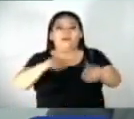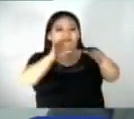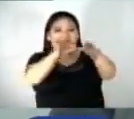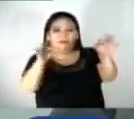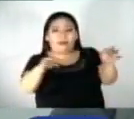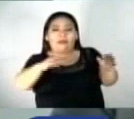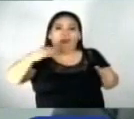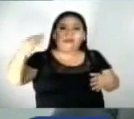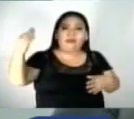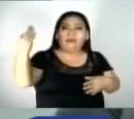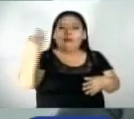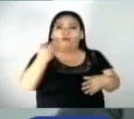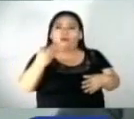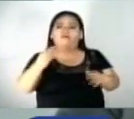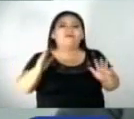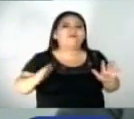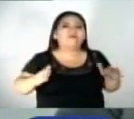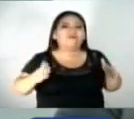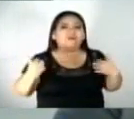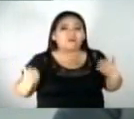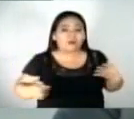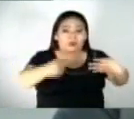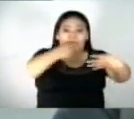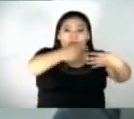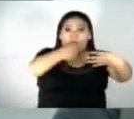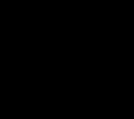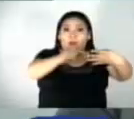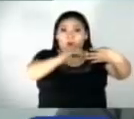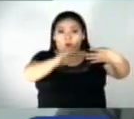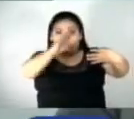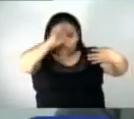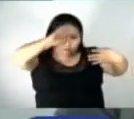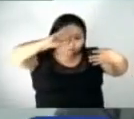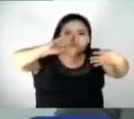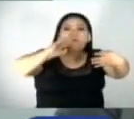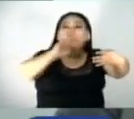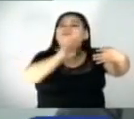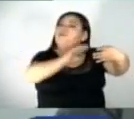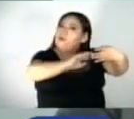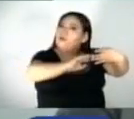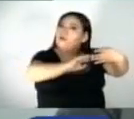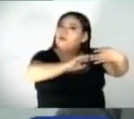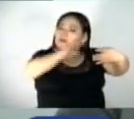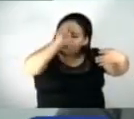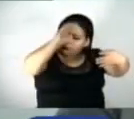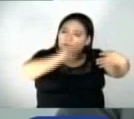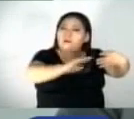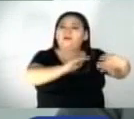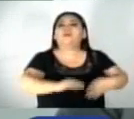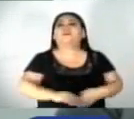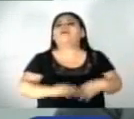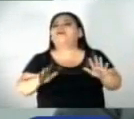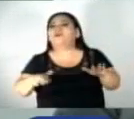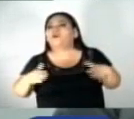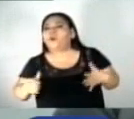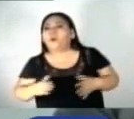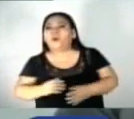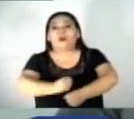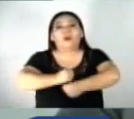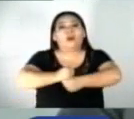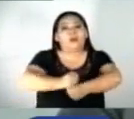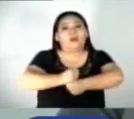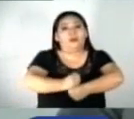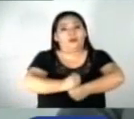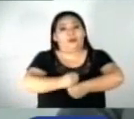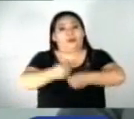y se le dé cumplimiento a la Constitución de la República del Salvador como garantía de los